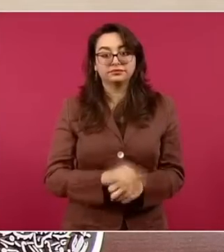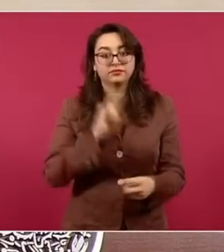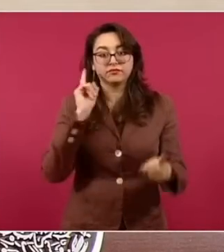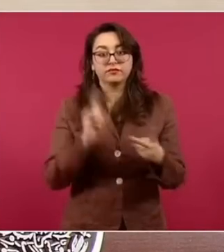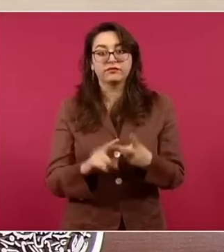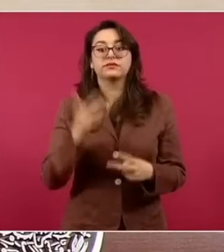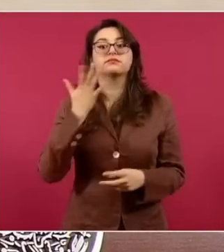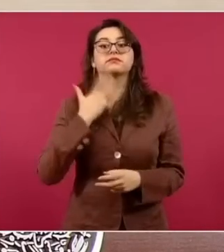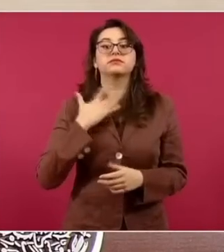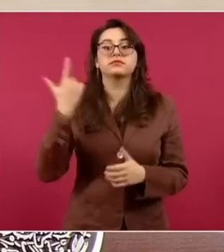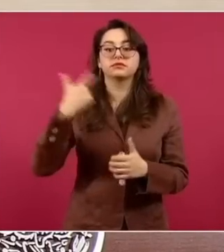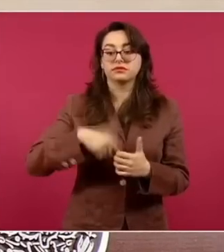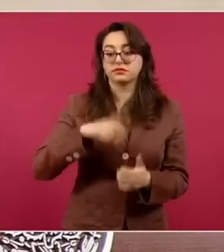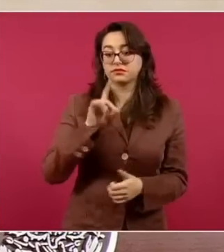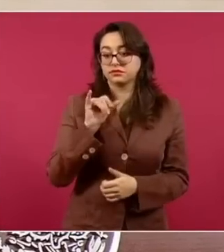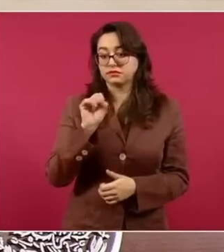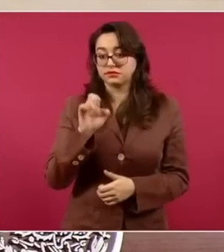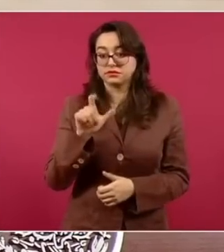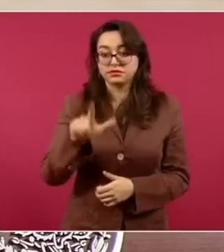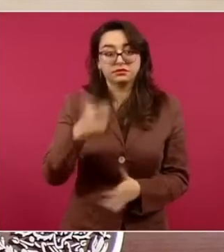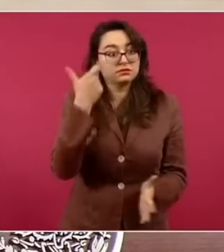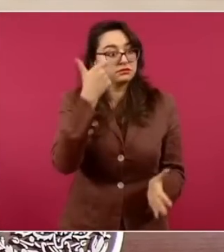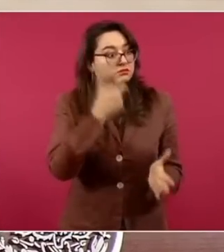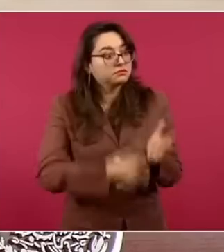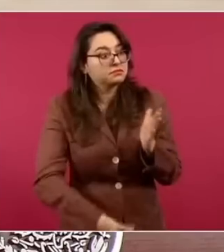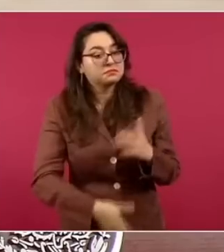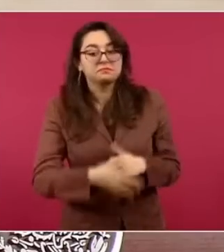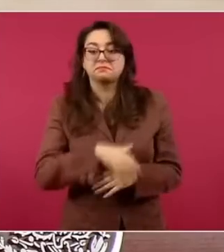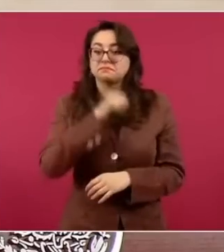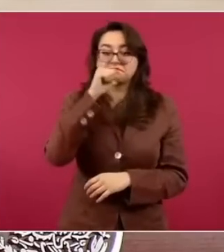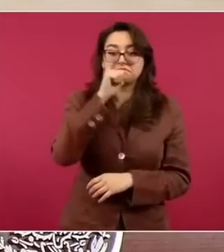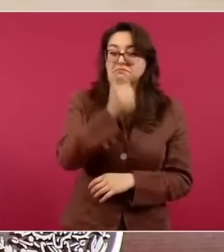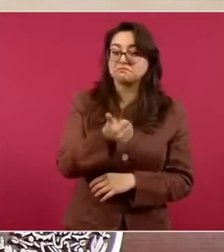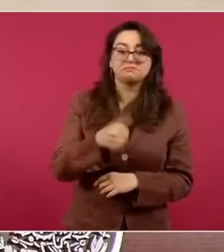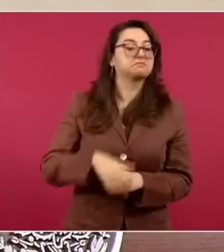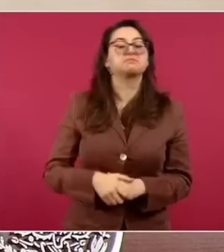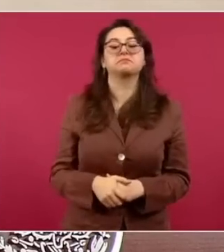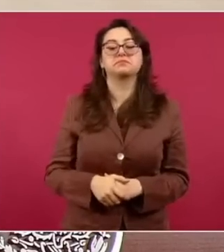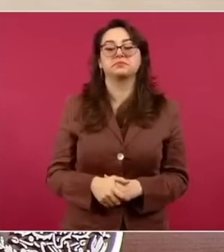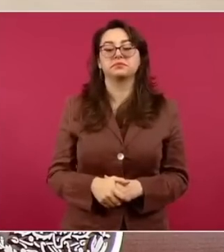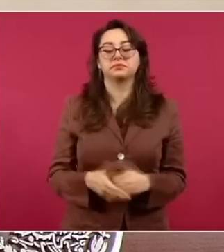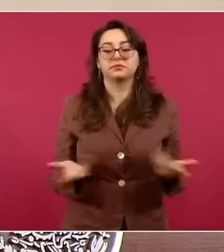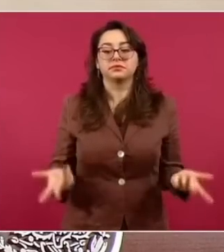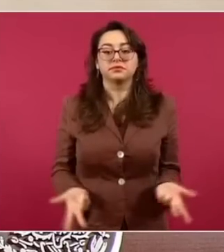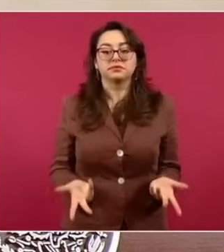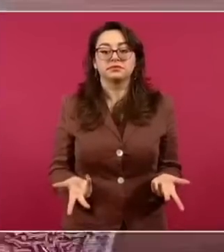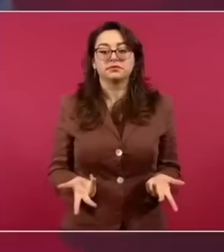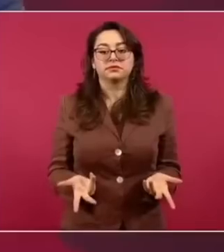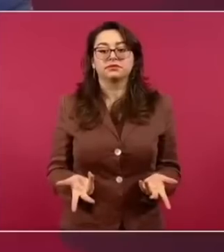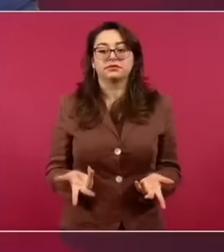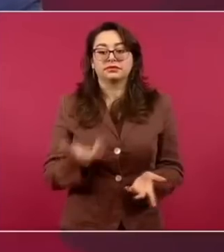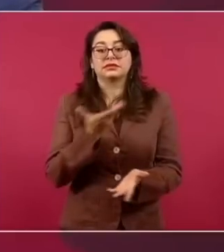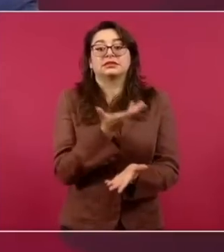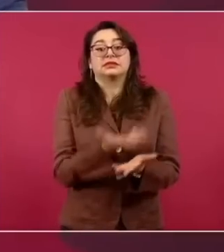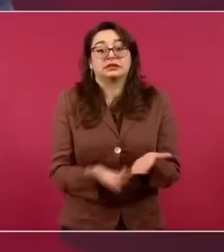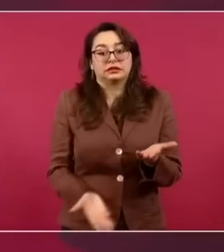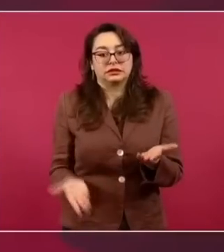que paramos la privatización, las llamadas rondas,